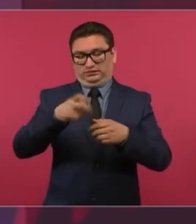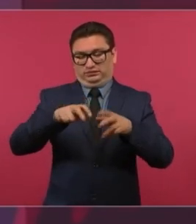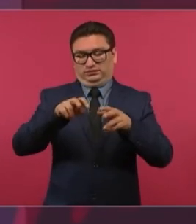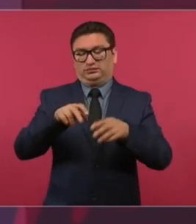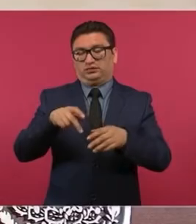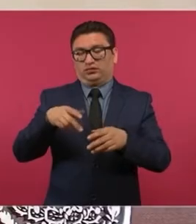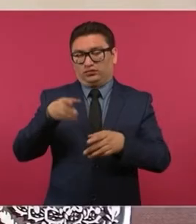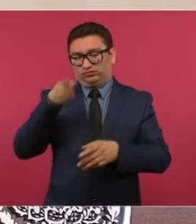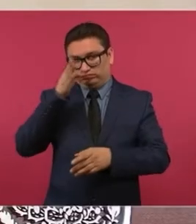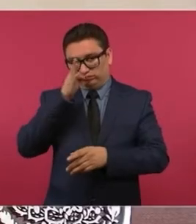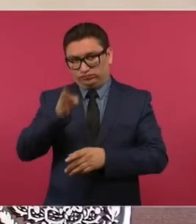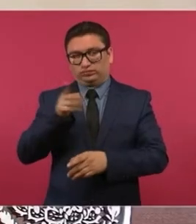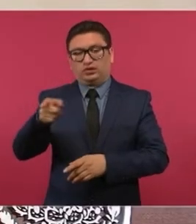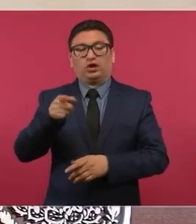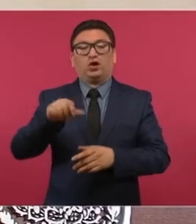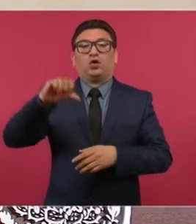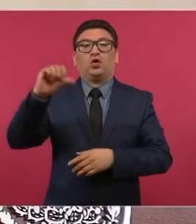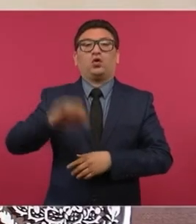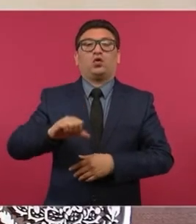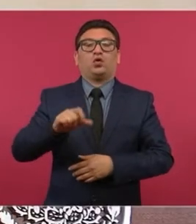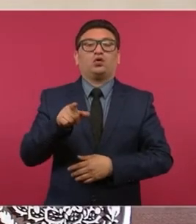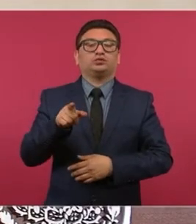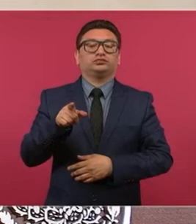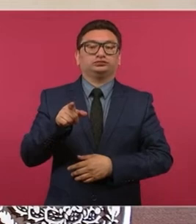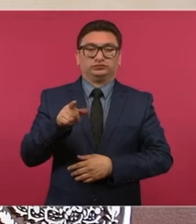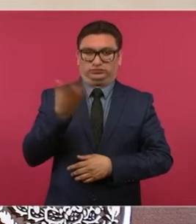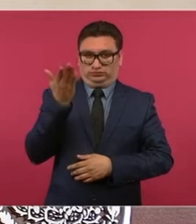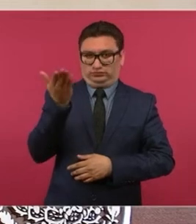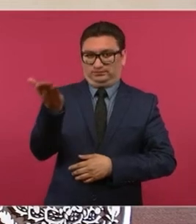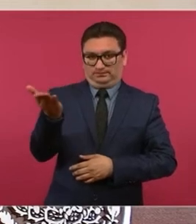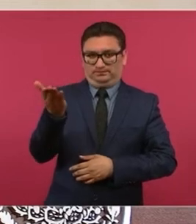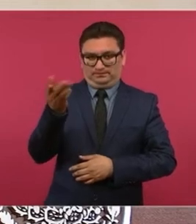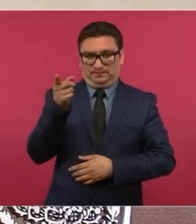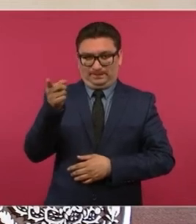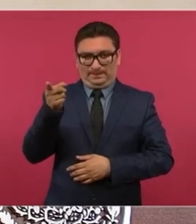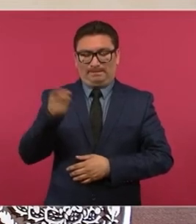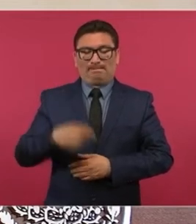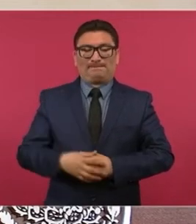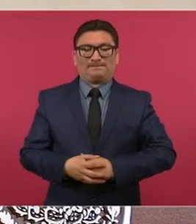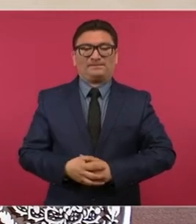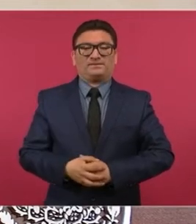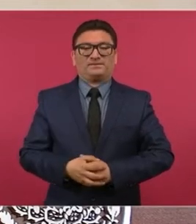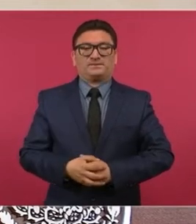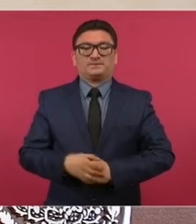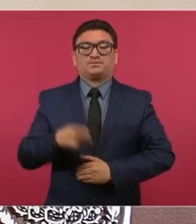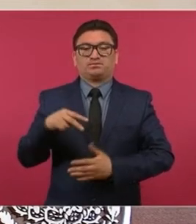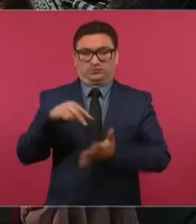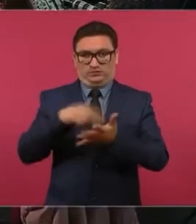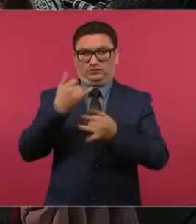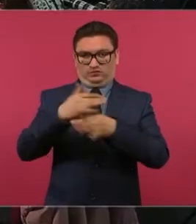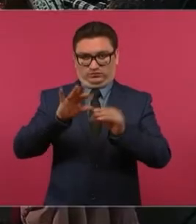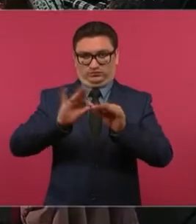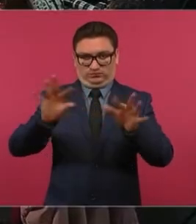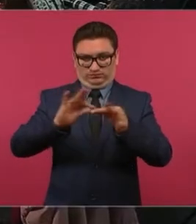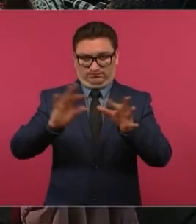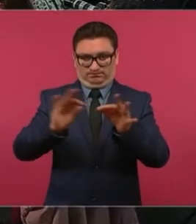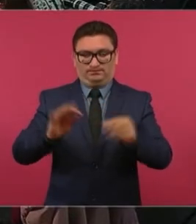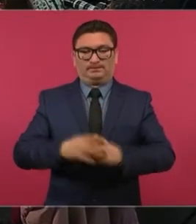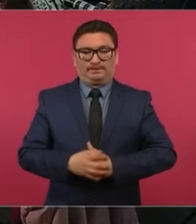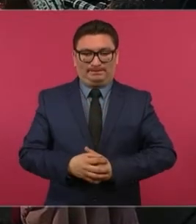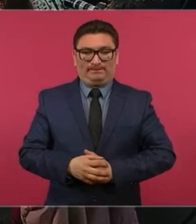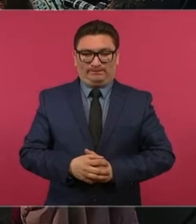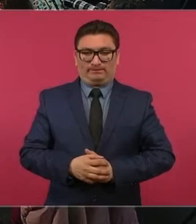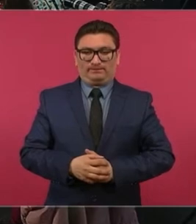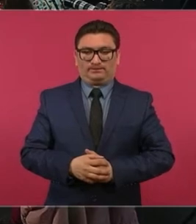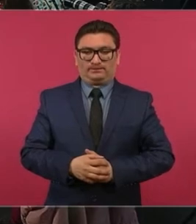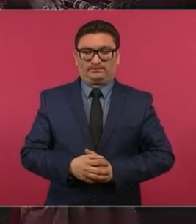Hoy le vamos a pedir que informe, si te